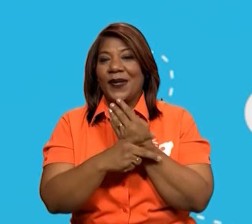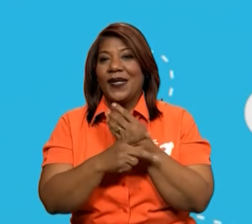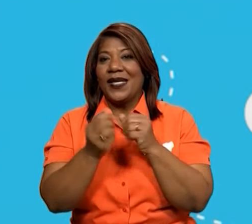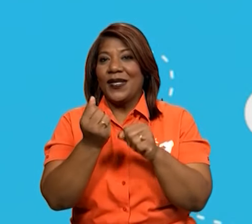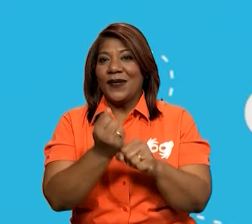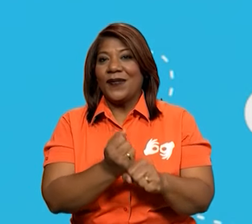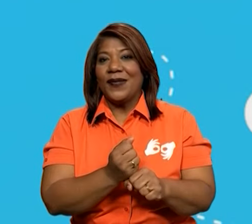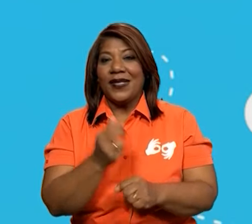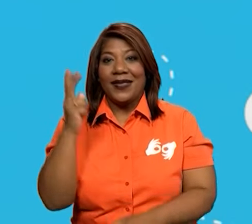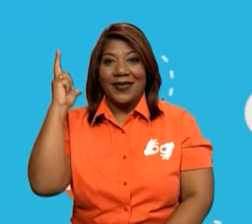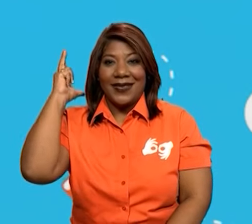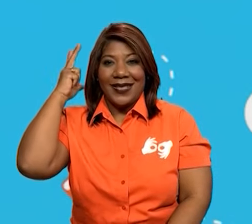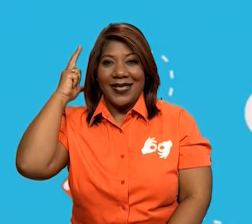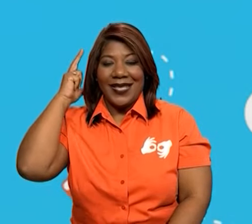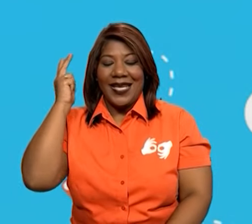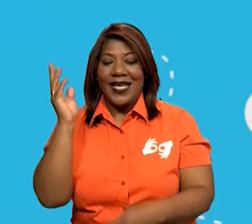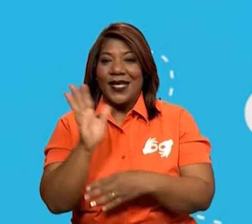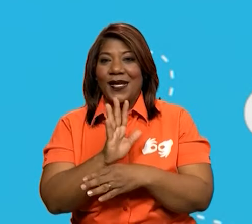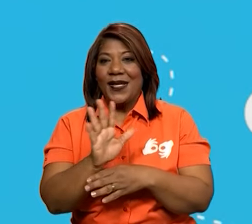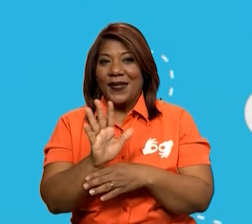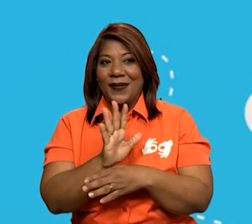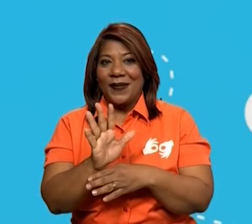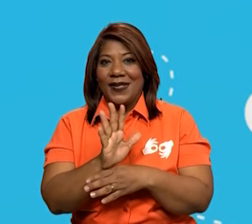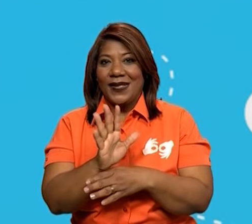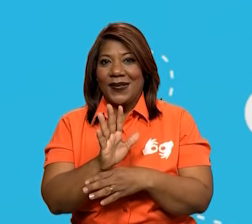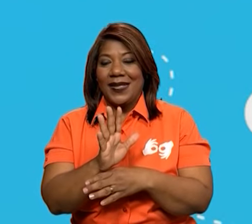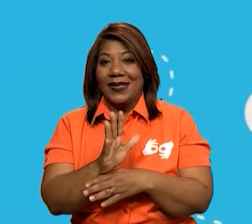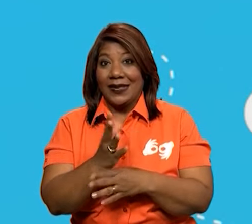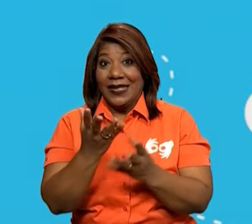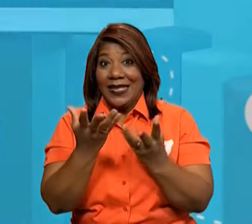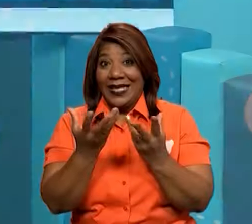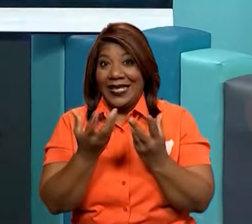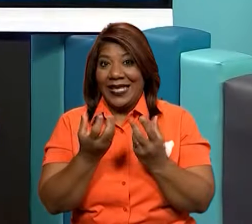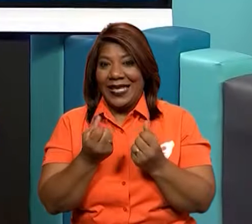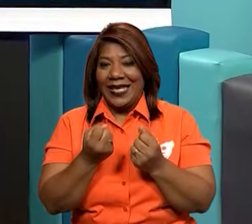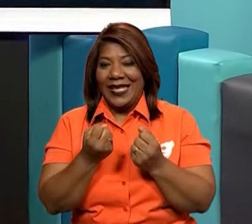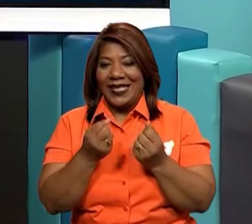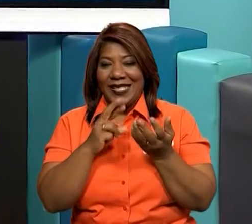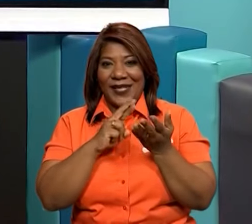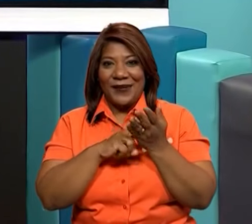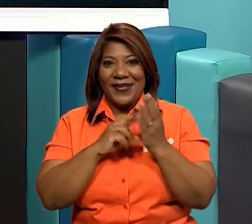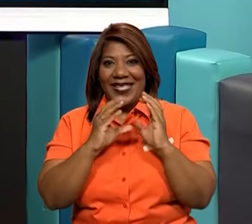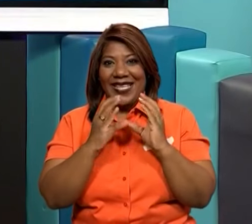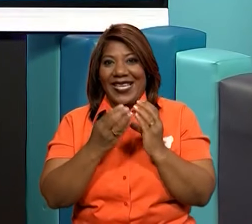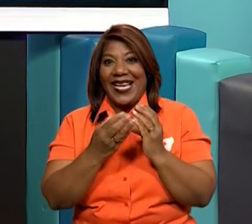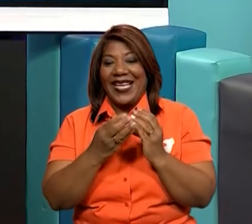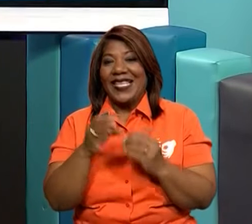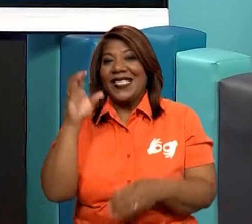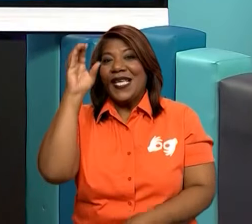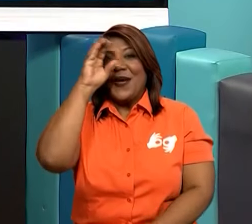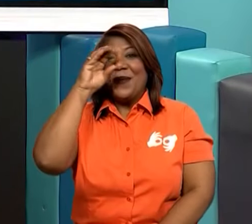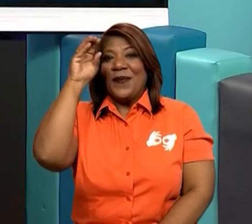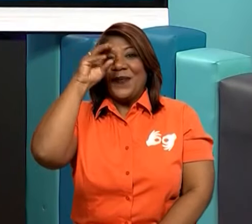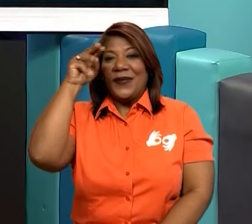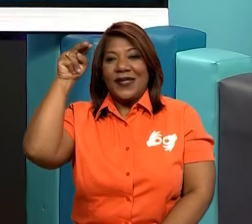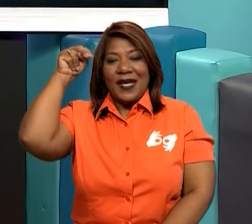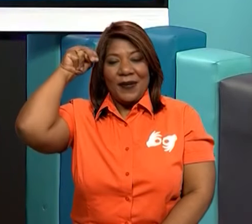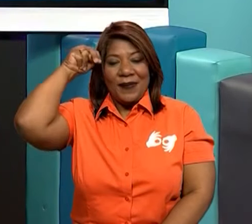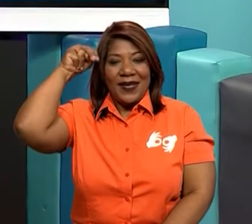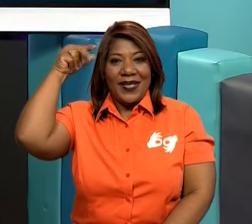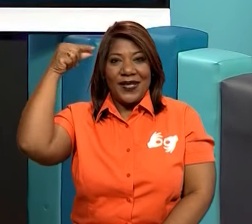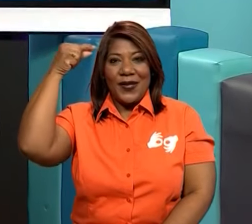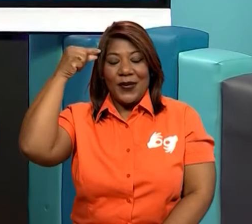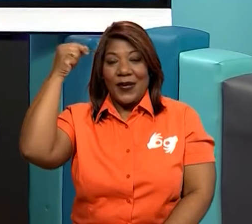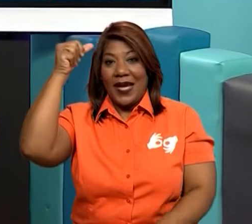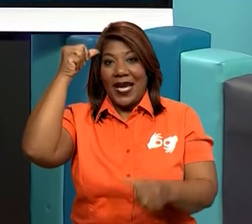fundaciones radioemisoras y televisoras. Si quieres revivir esta clase, puedes verla por la aplicación de MedCon